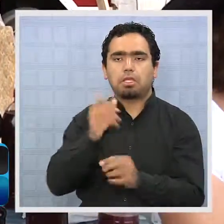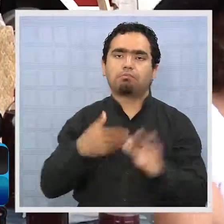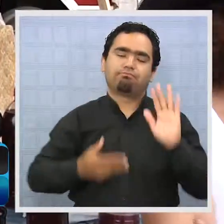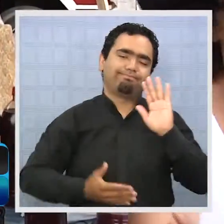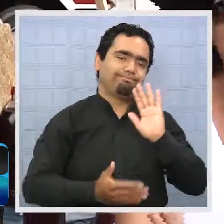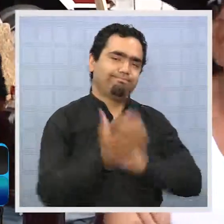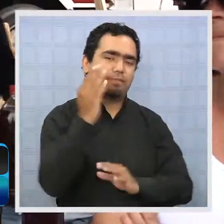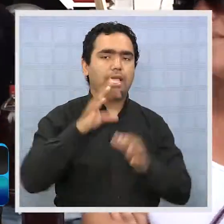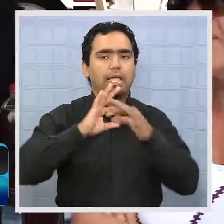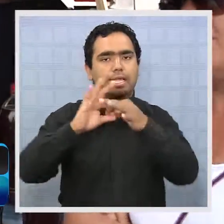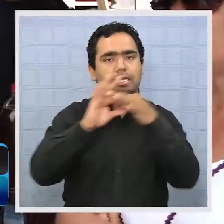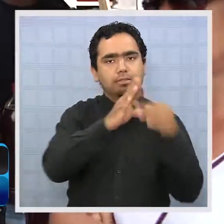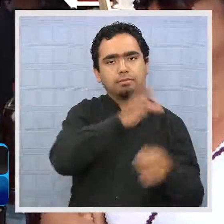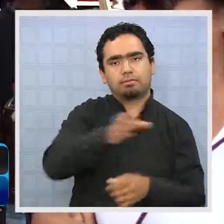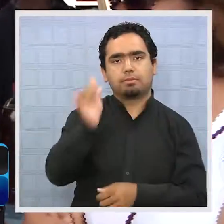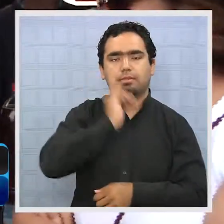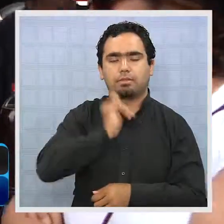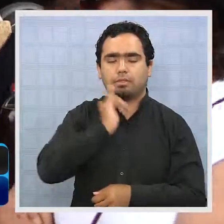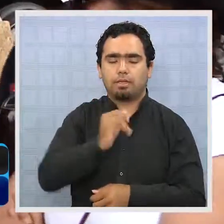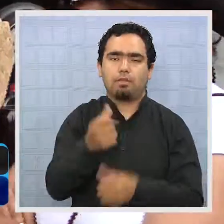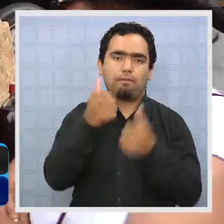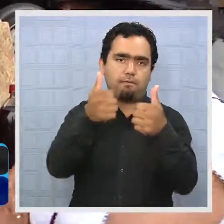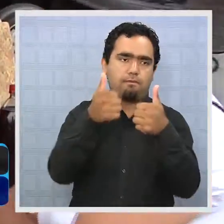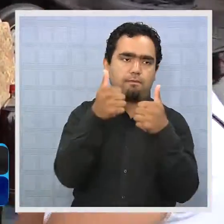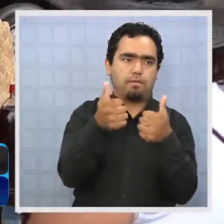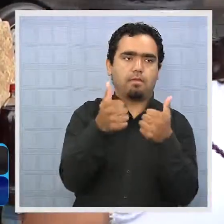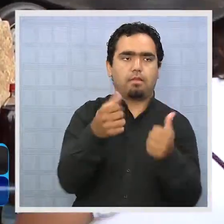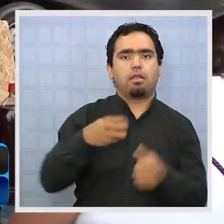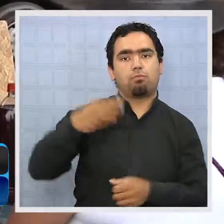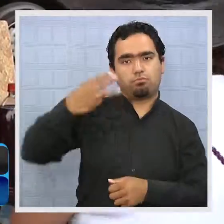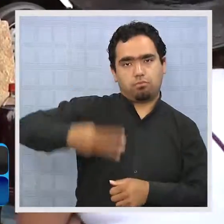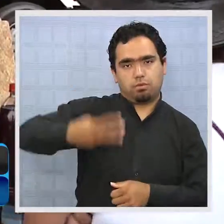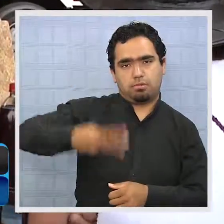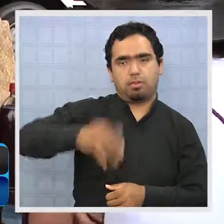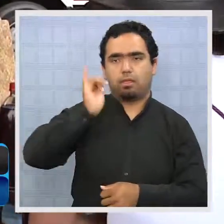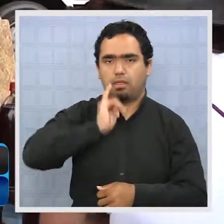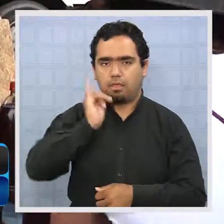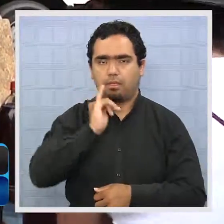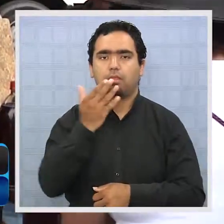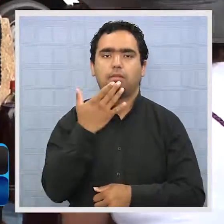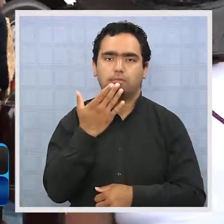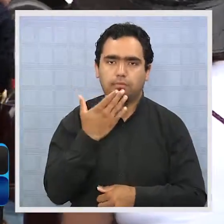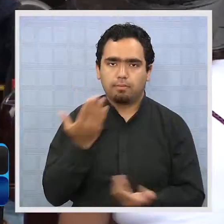de los iquiqueños, se portaron muy bien con nosotros, de la ilusión municipalidad de Iquique también.